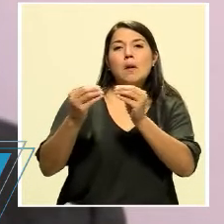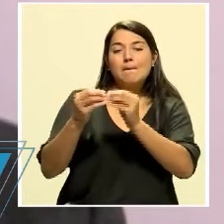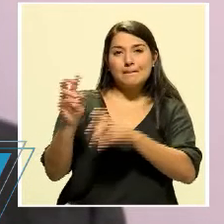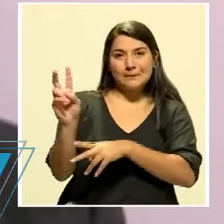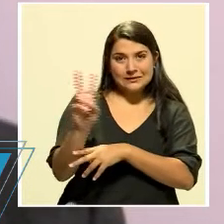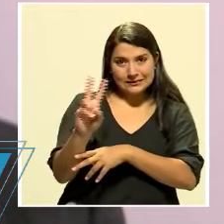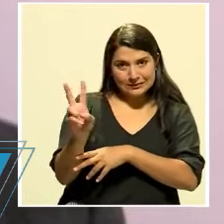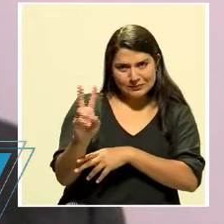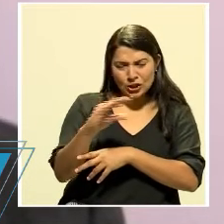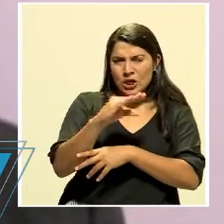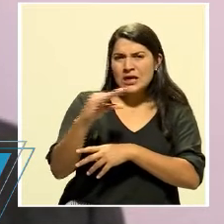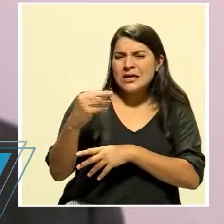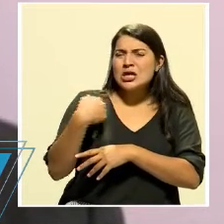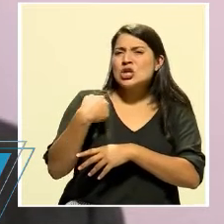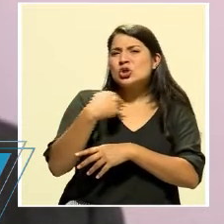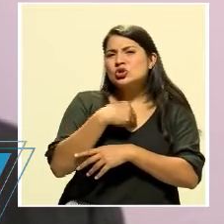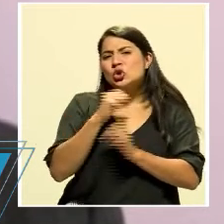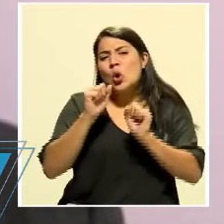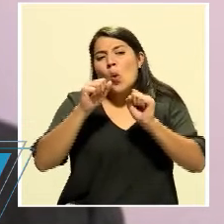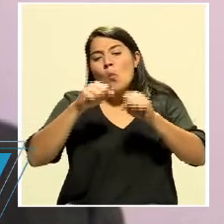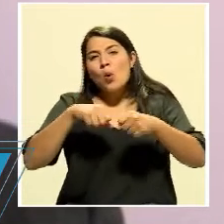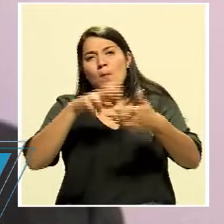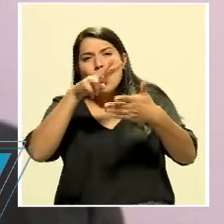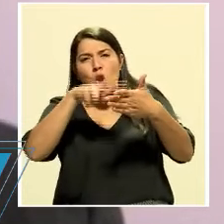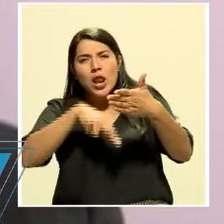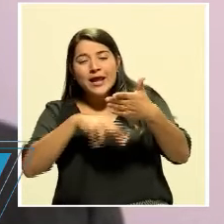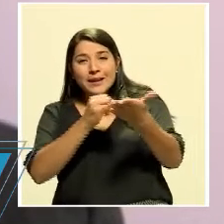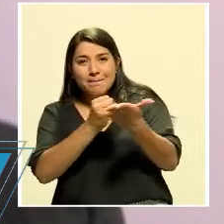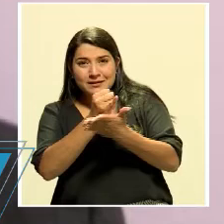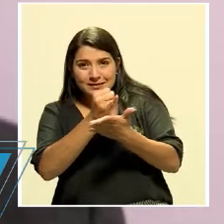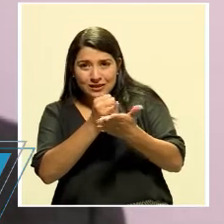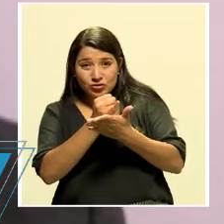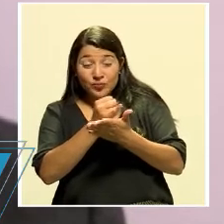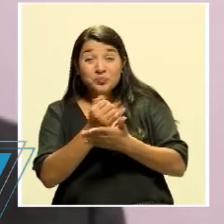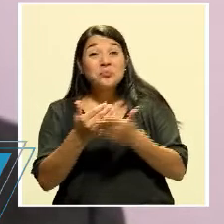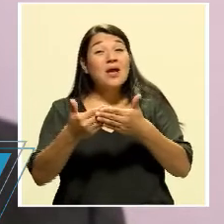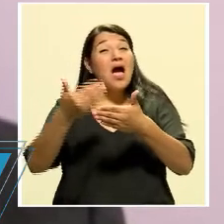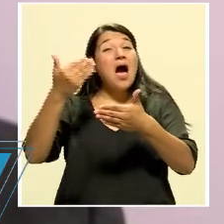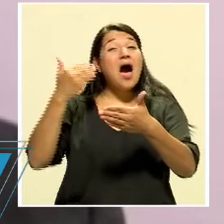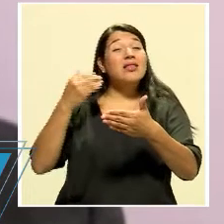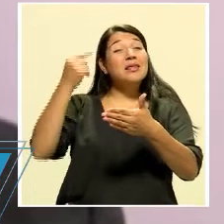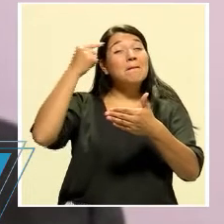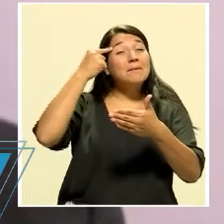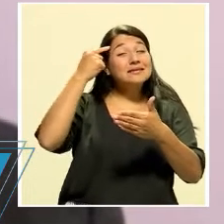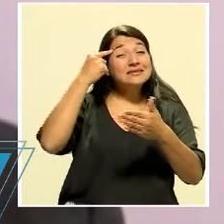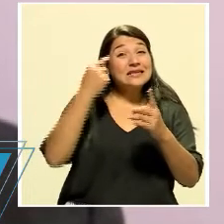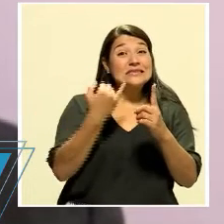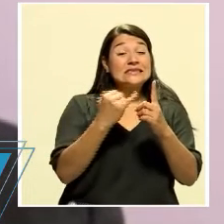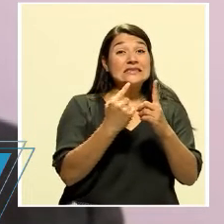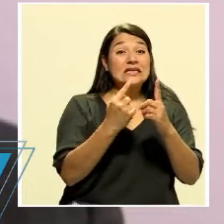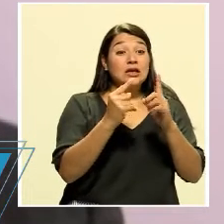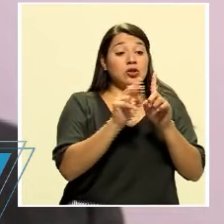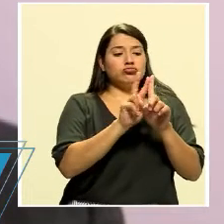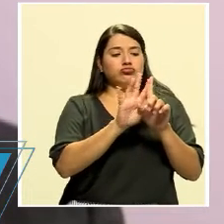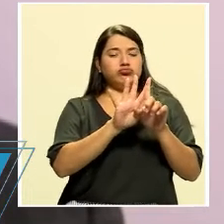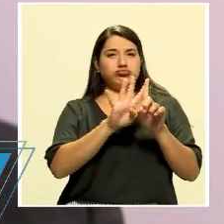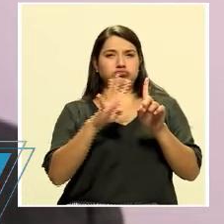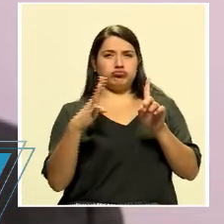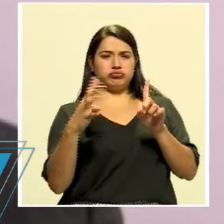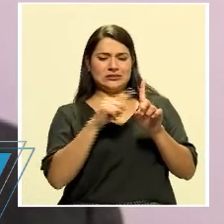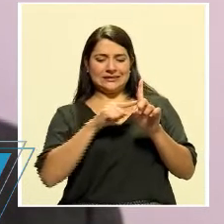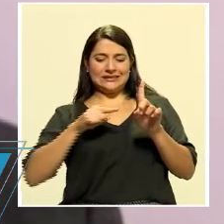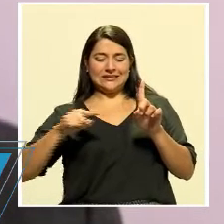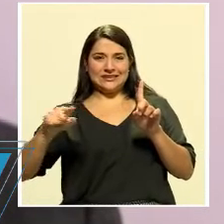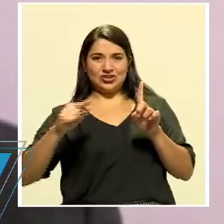estudios donde en algún momento se pensaba que la inmunidad de rebaño, que es la inmunidad que se consigue cuando un